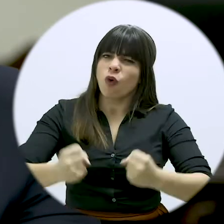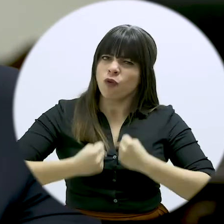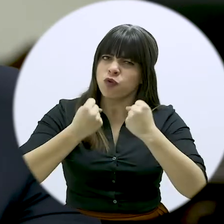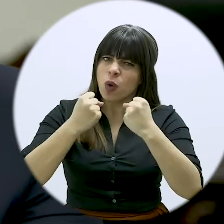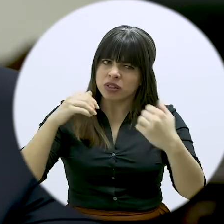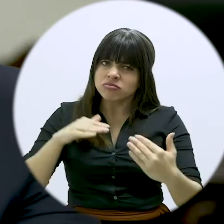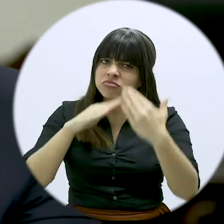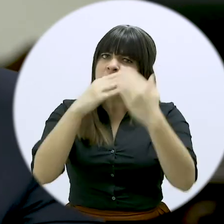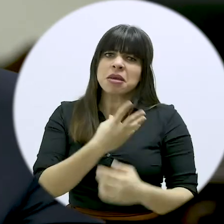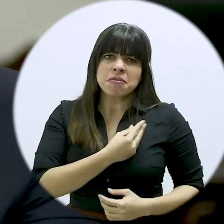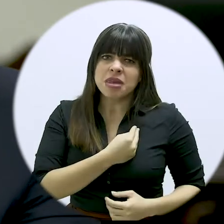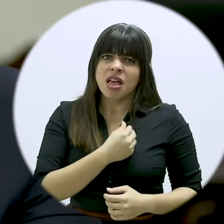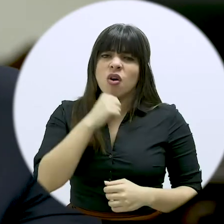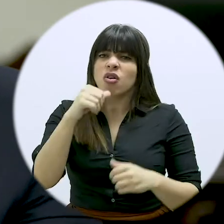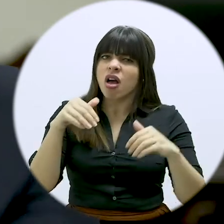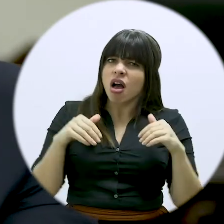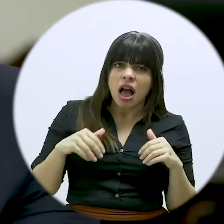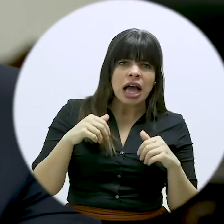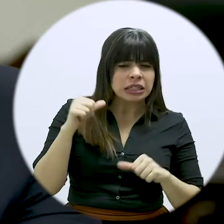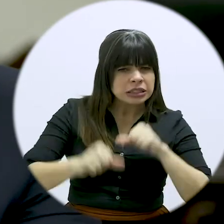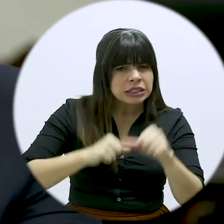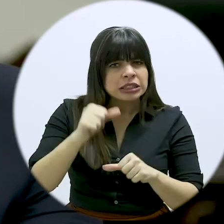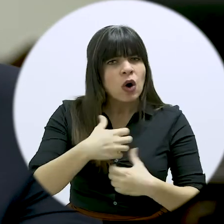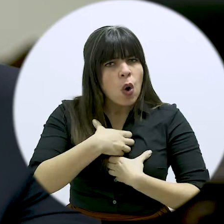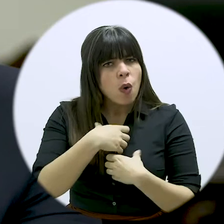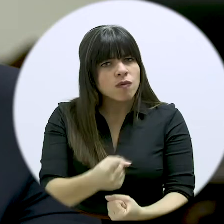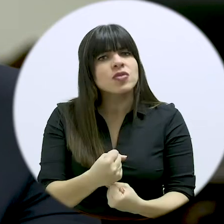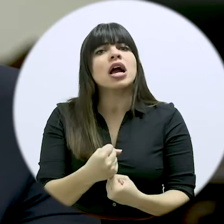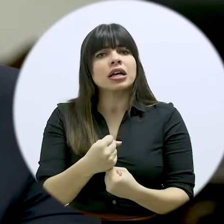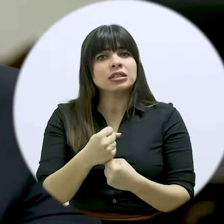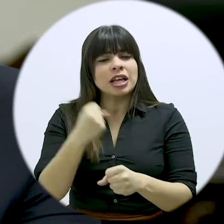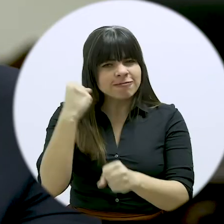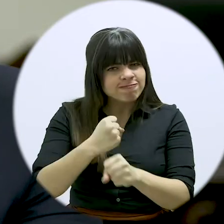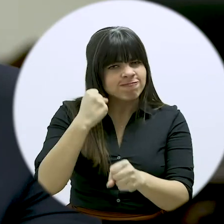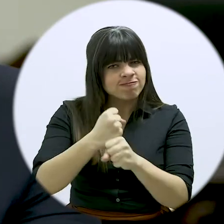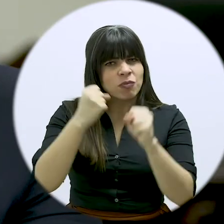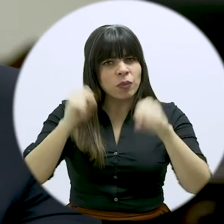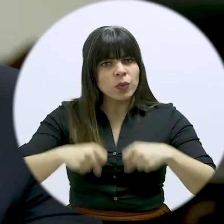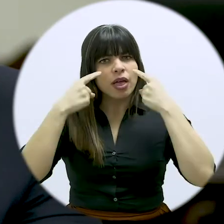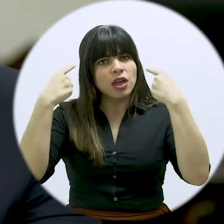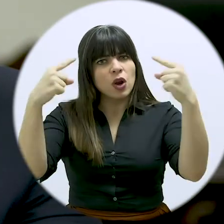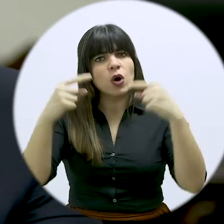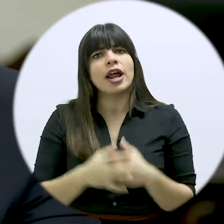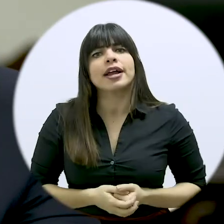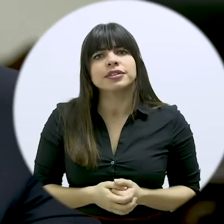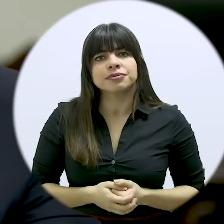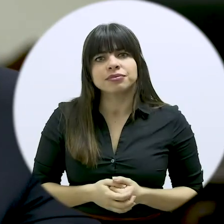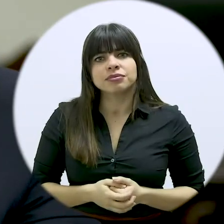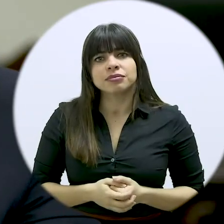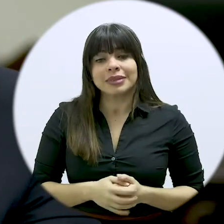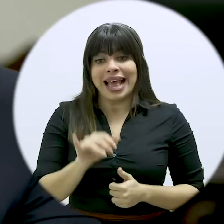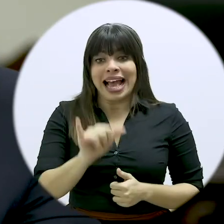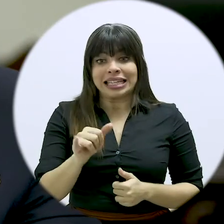Avancemos fuertes frente al miedo, sin aflojar y con la confianza de que con trabajo lo vamos a